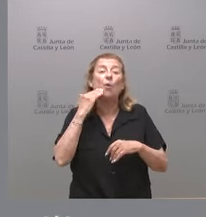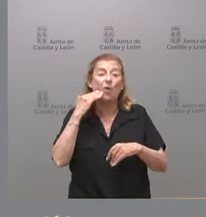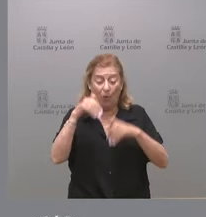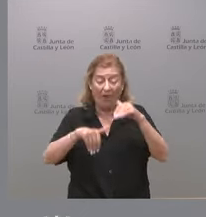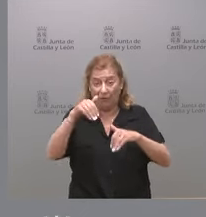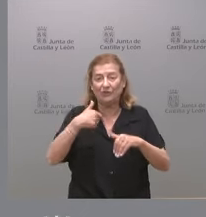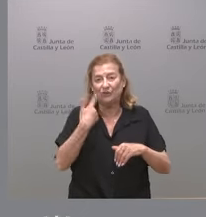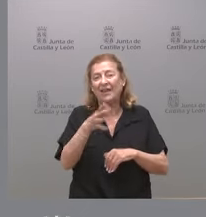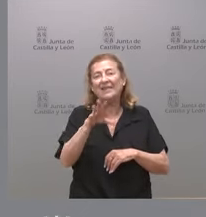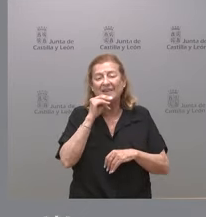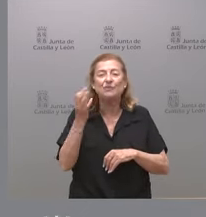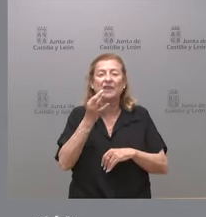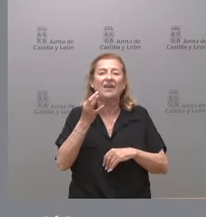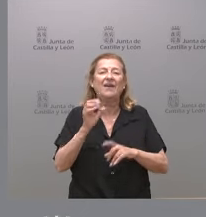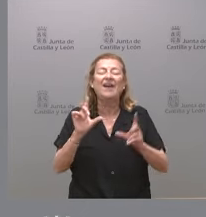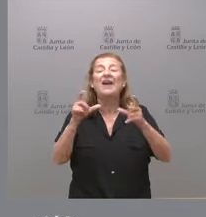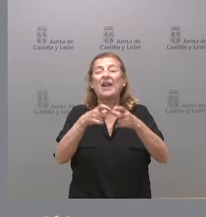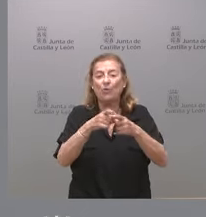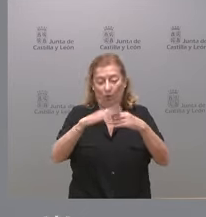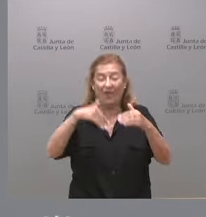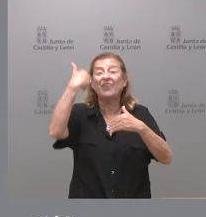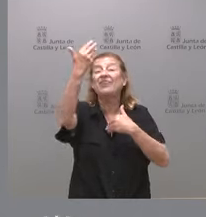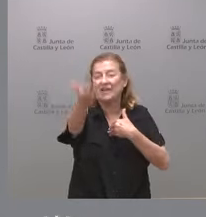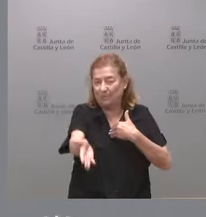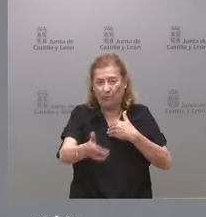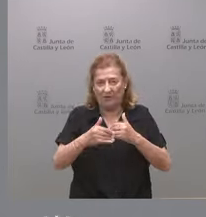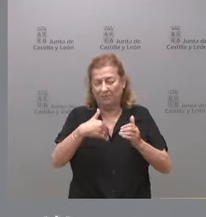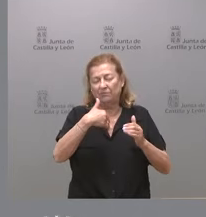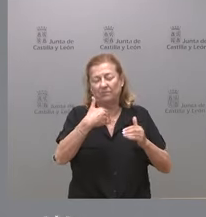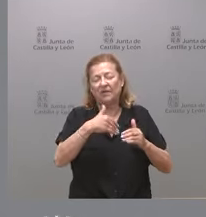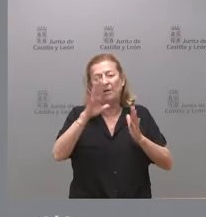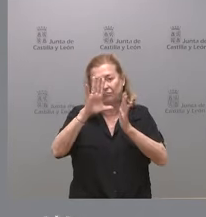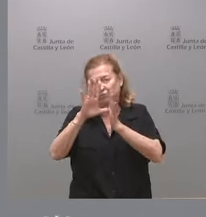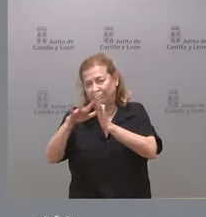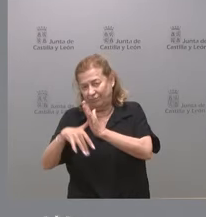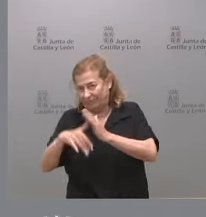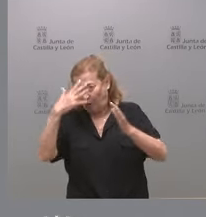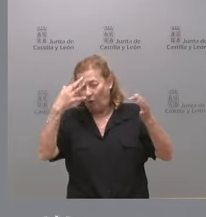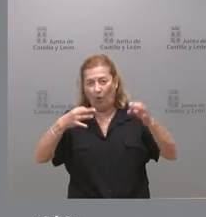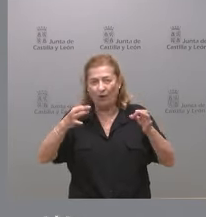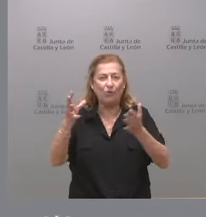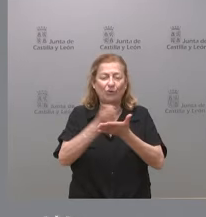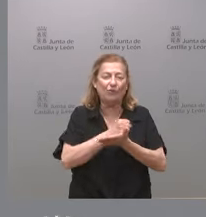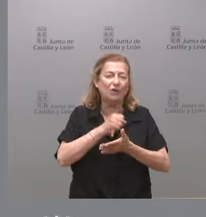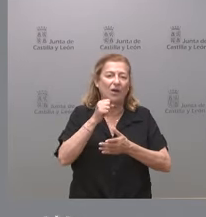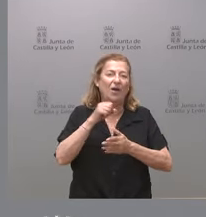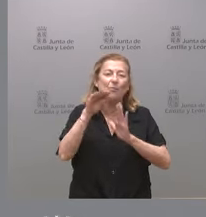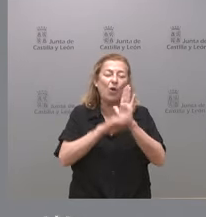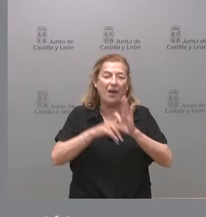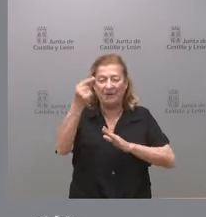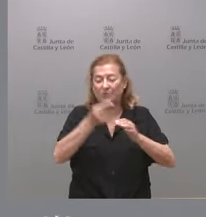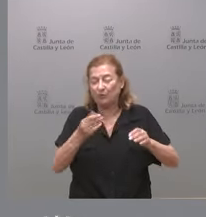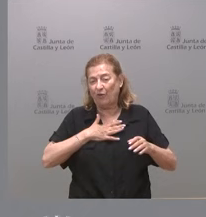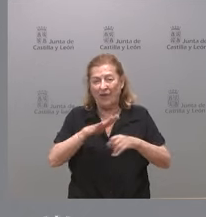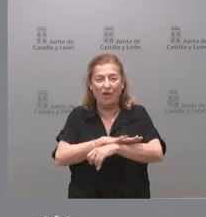entendimos lógicamente que la reunión se produjera con posterioridad esto retrasó lógicamente los problemas presupuestarios del gobierno